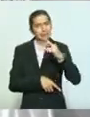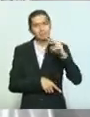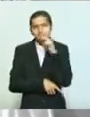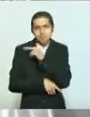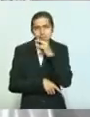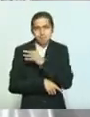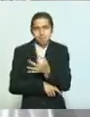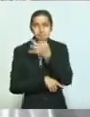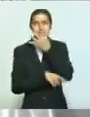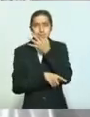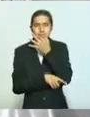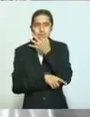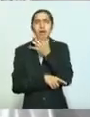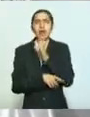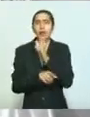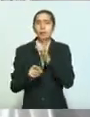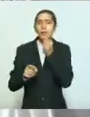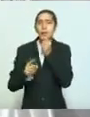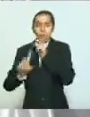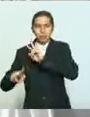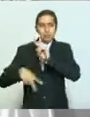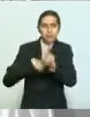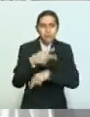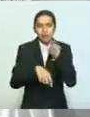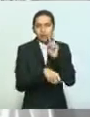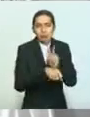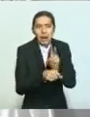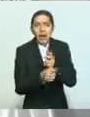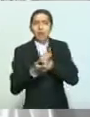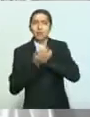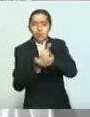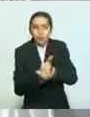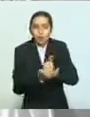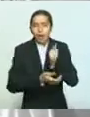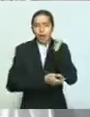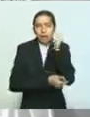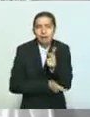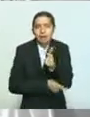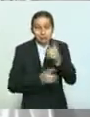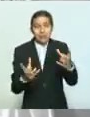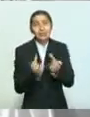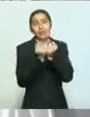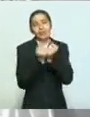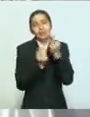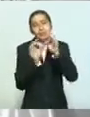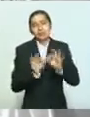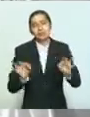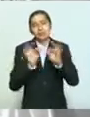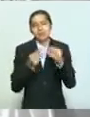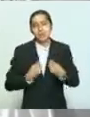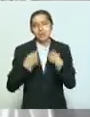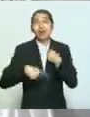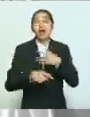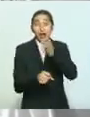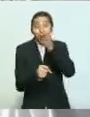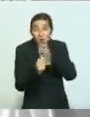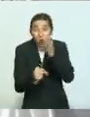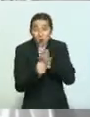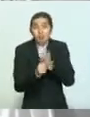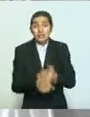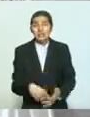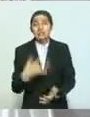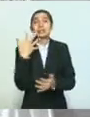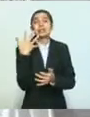auxiliarlas, ayudarles y, desde luego, que se mantengan a salvo. En este tiempo, cinco